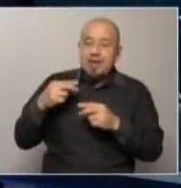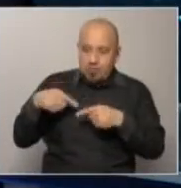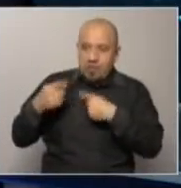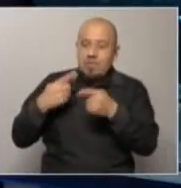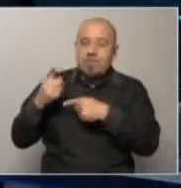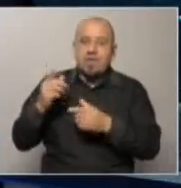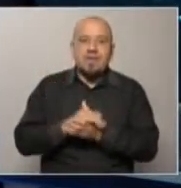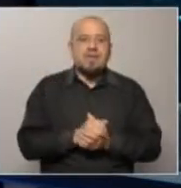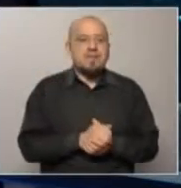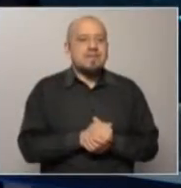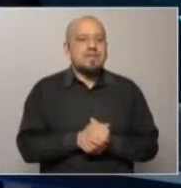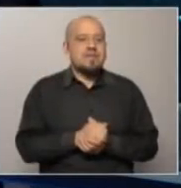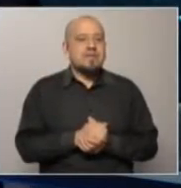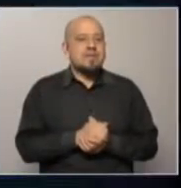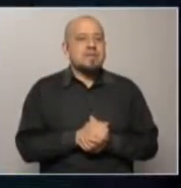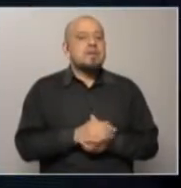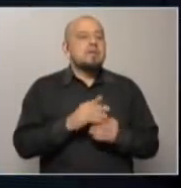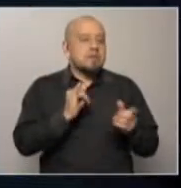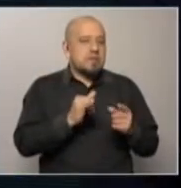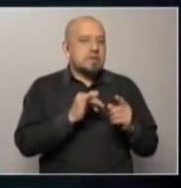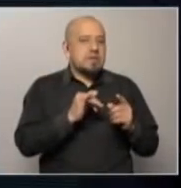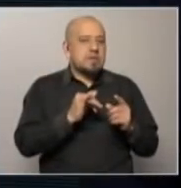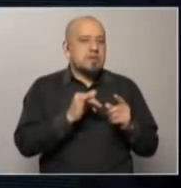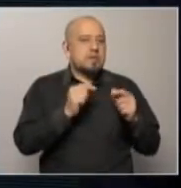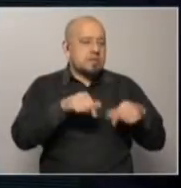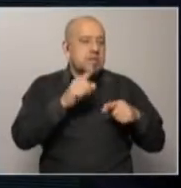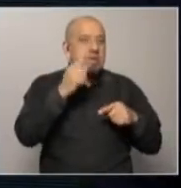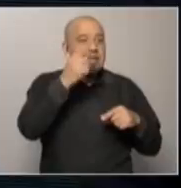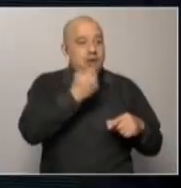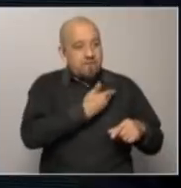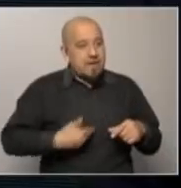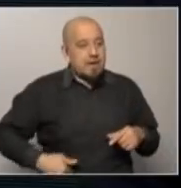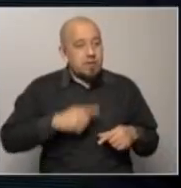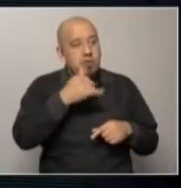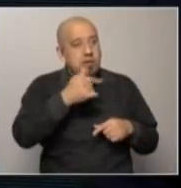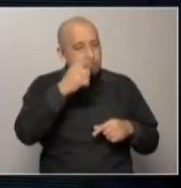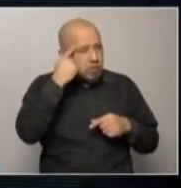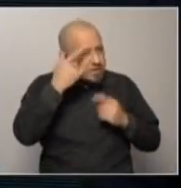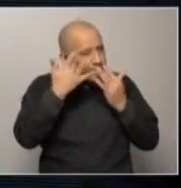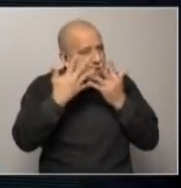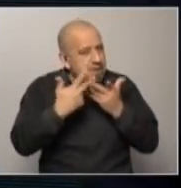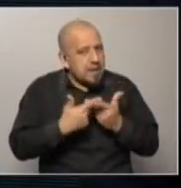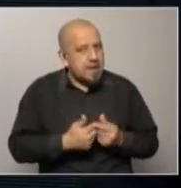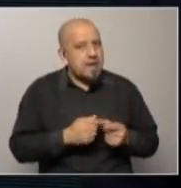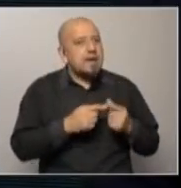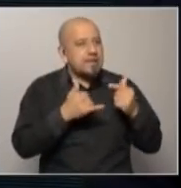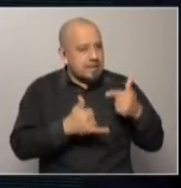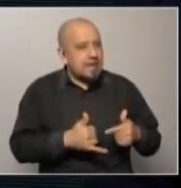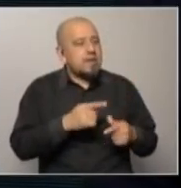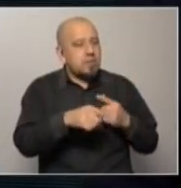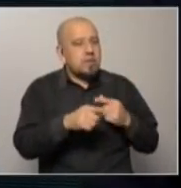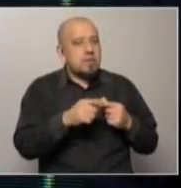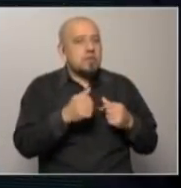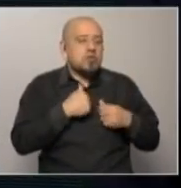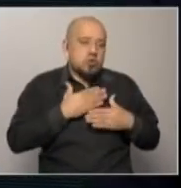no a ver son claramente visiones obviamente este gobierno tiene una estrategia planteada para la situación yo